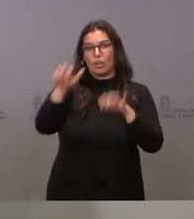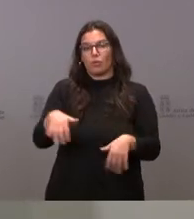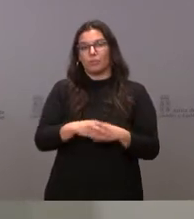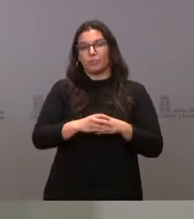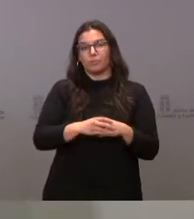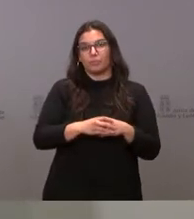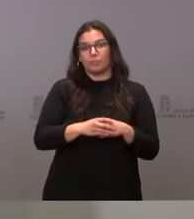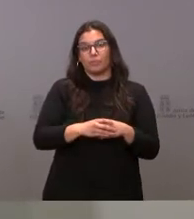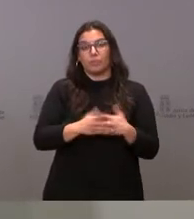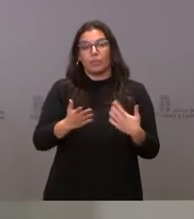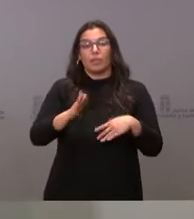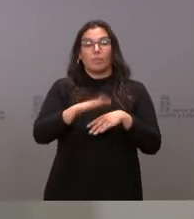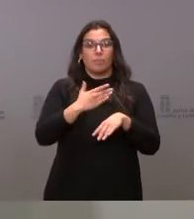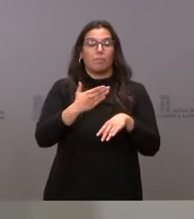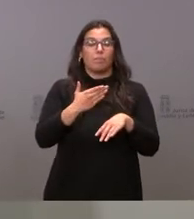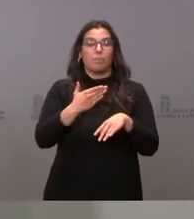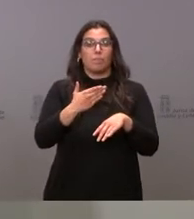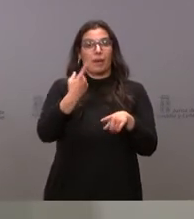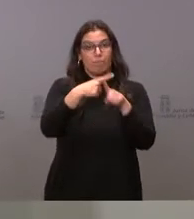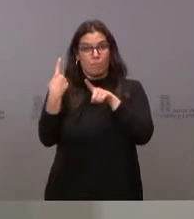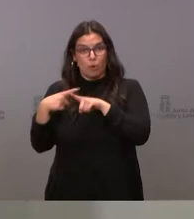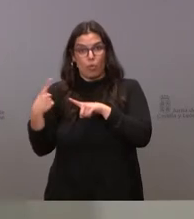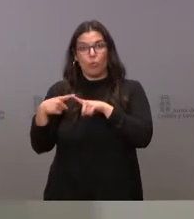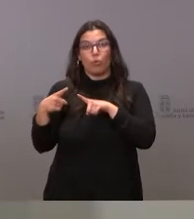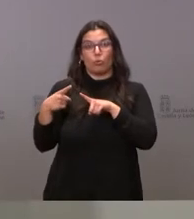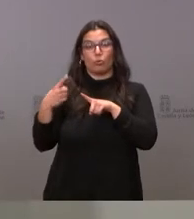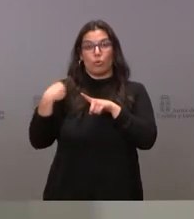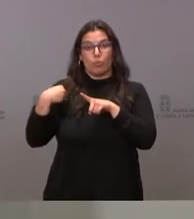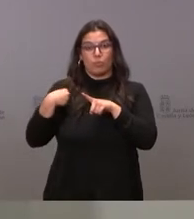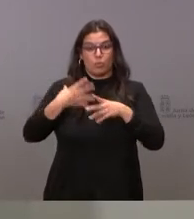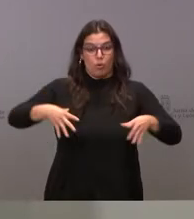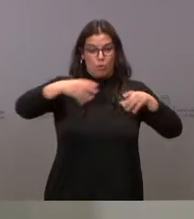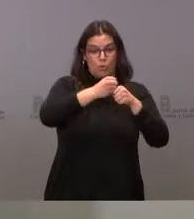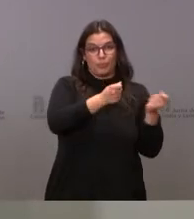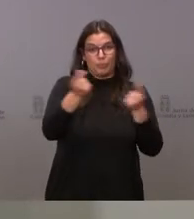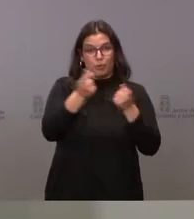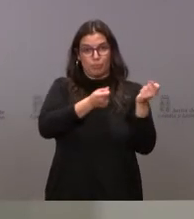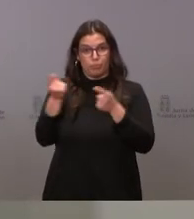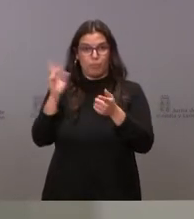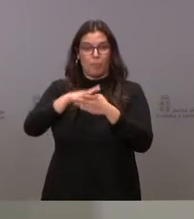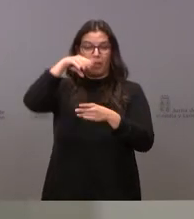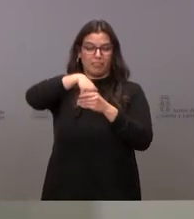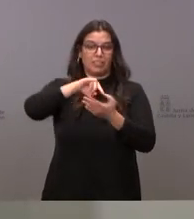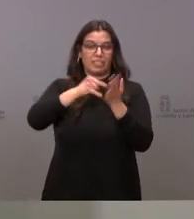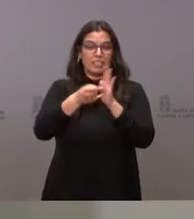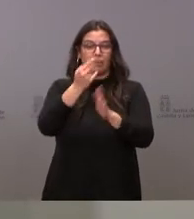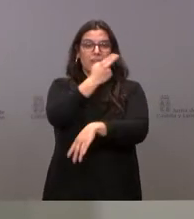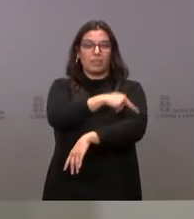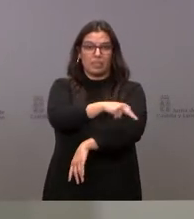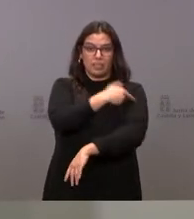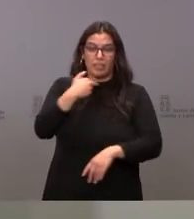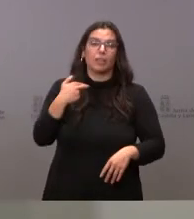Chenzin, para el suministro de productos biológicos a nuestro sistema sanitario, componentes sanguíneos,